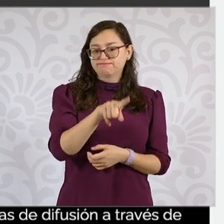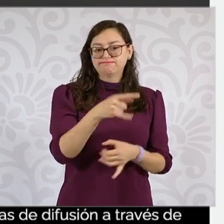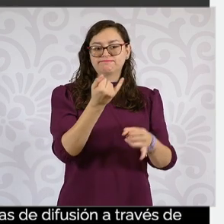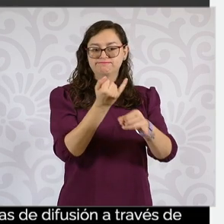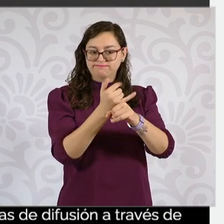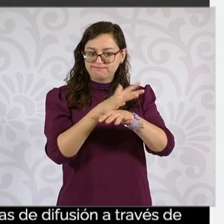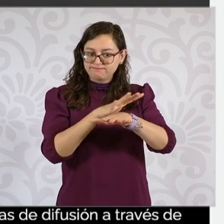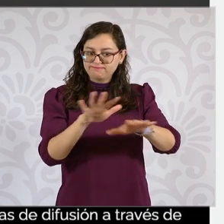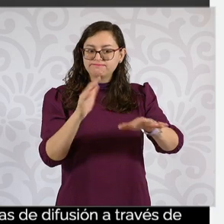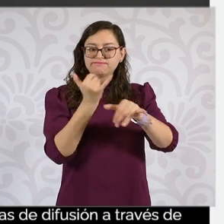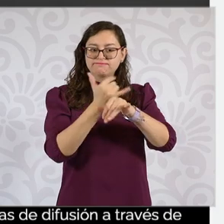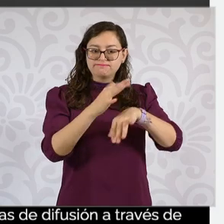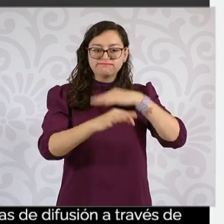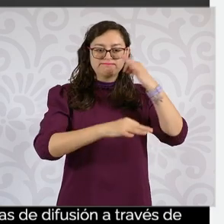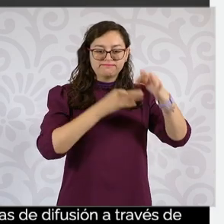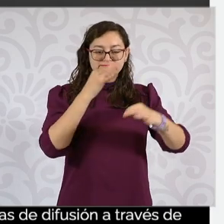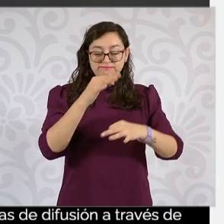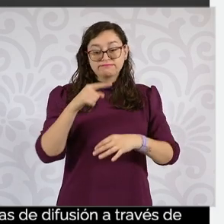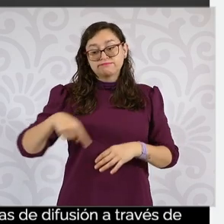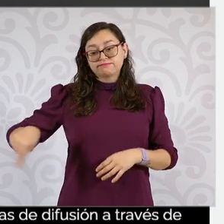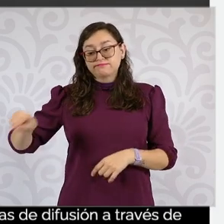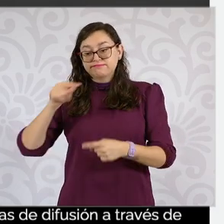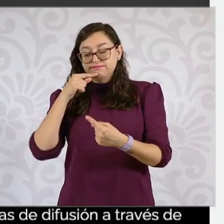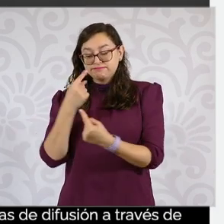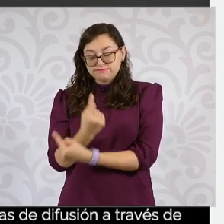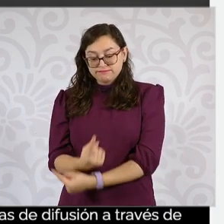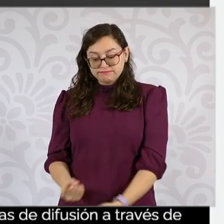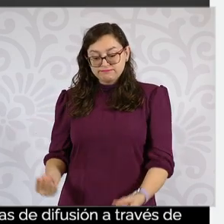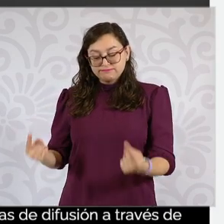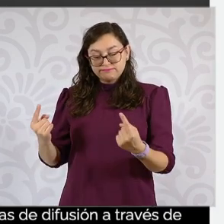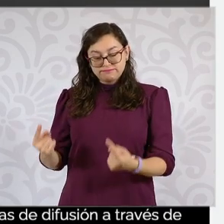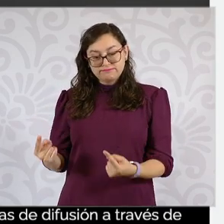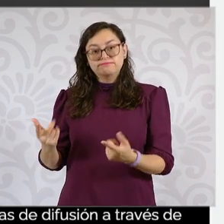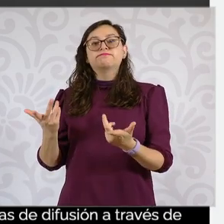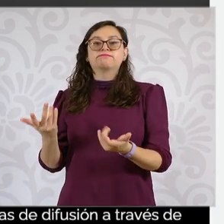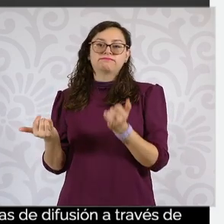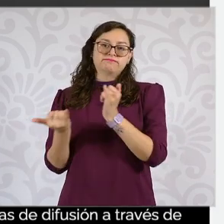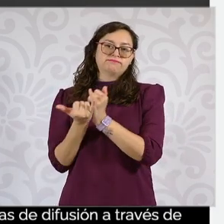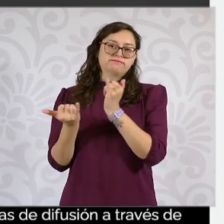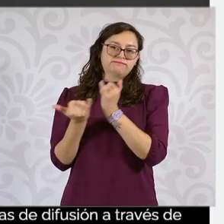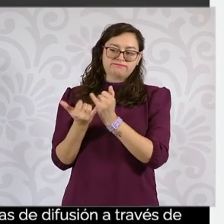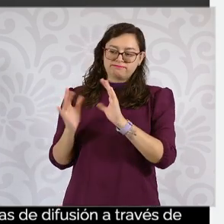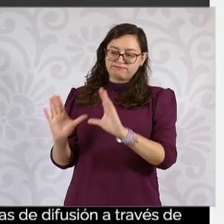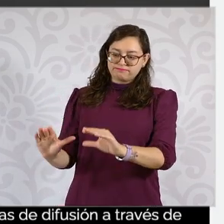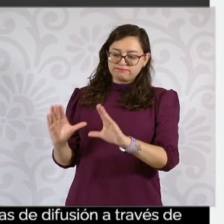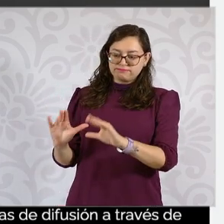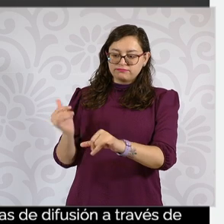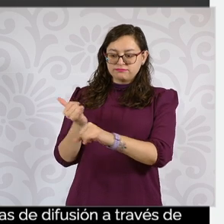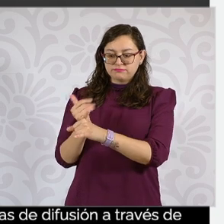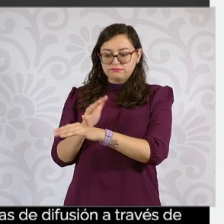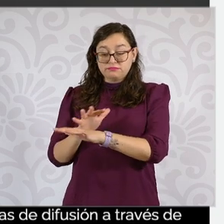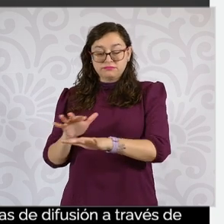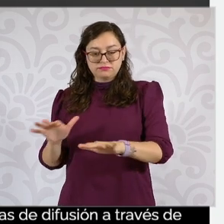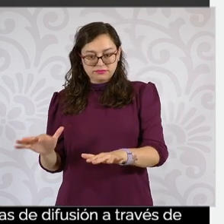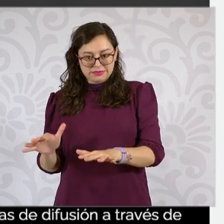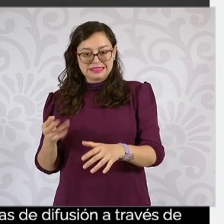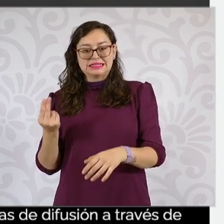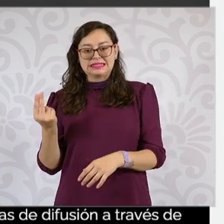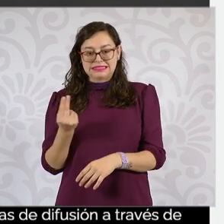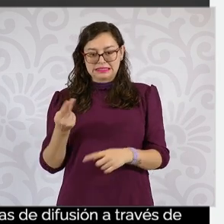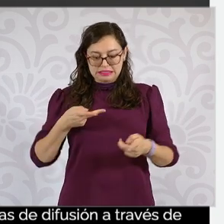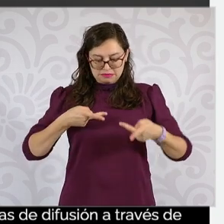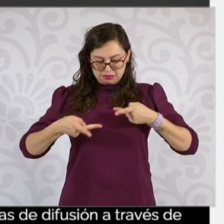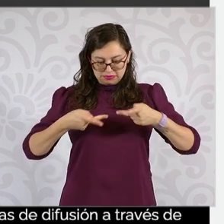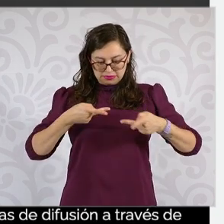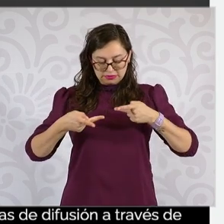Información también para los niños y para las niñas, pero tiene que haber una estrategia de comunicación preparada especialmente